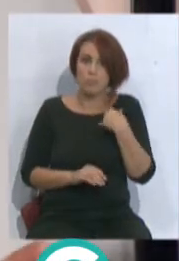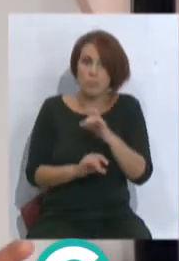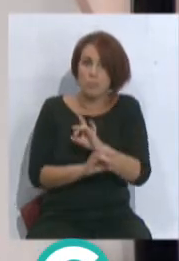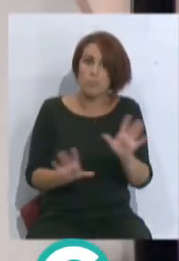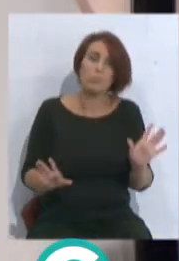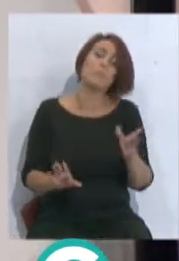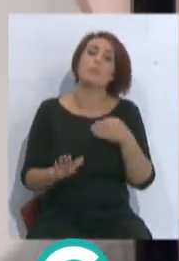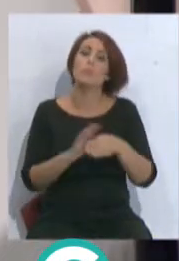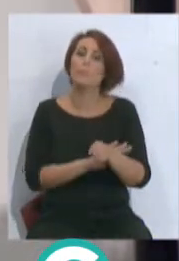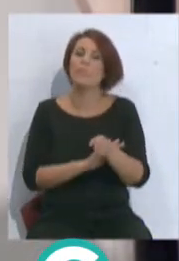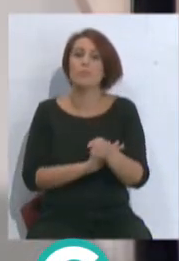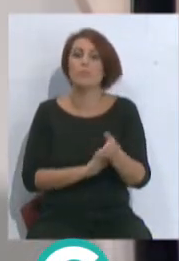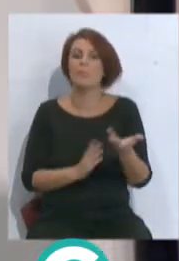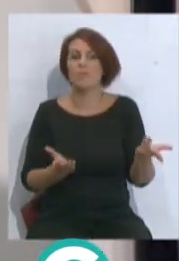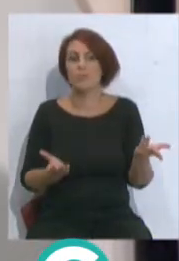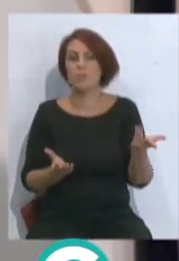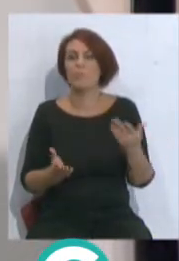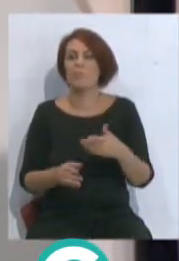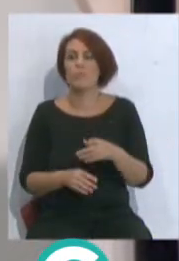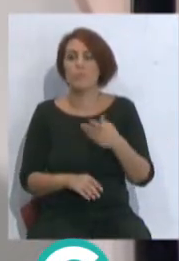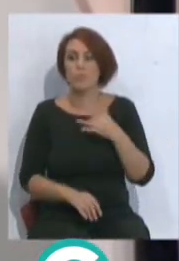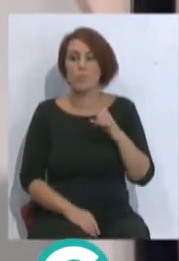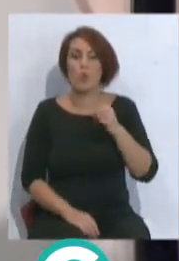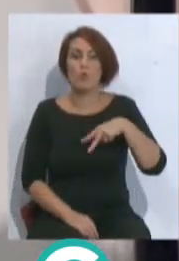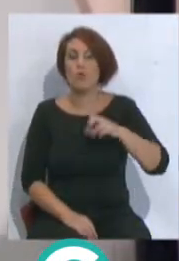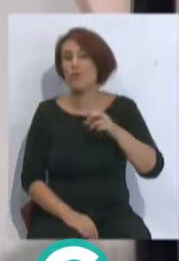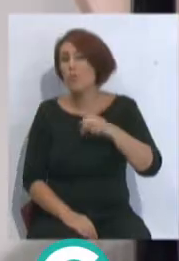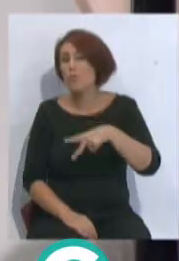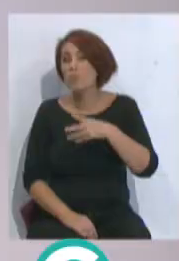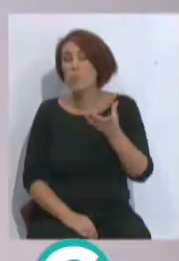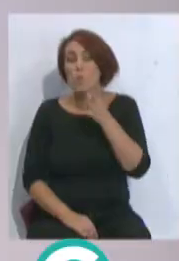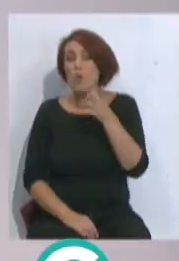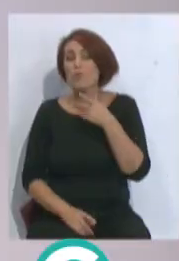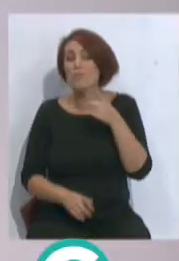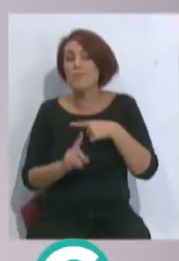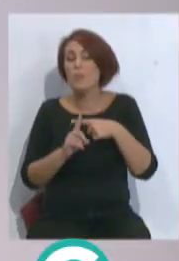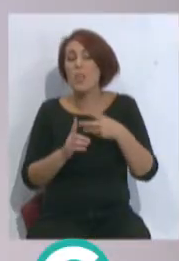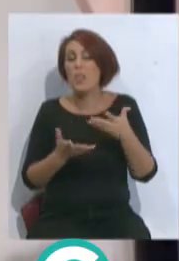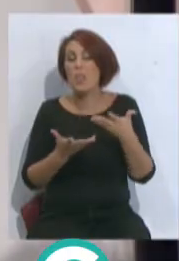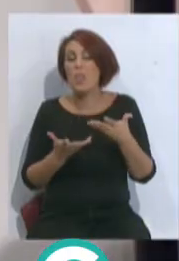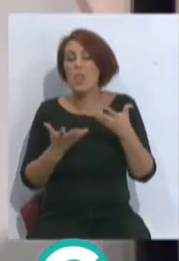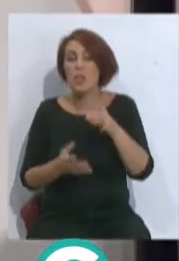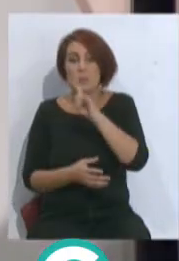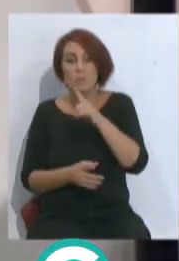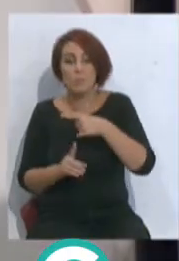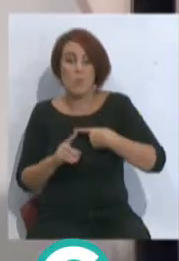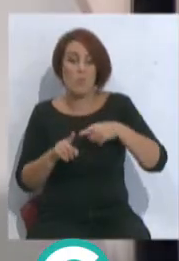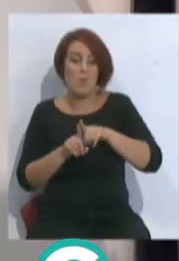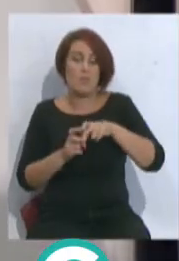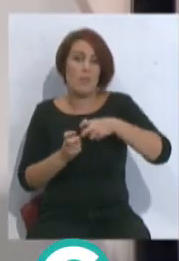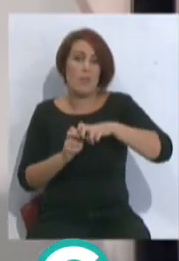o sea, de jugando. Pero digo que tiene un fondo de... Johnson por menos está a nivel y yo creo que tiene problemas en la rodilla. Pero que están. Quiero decir que